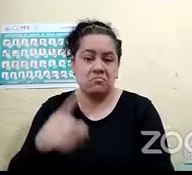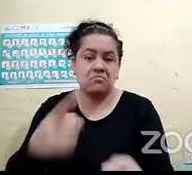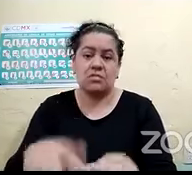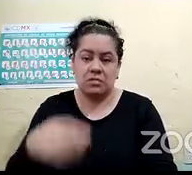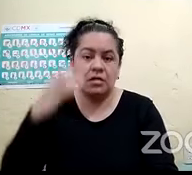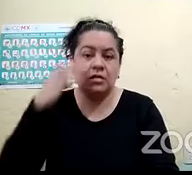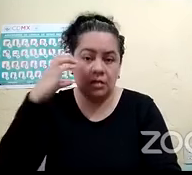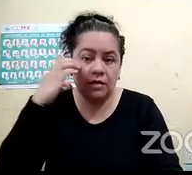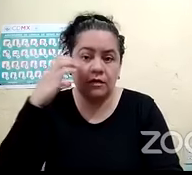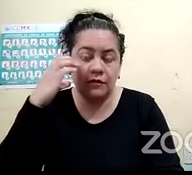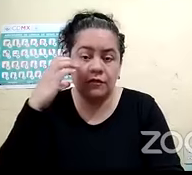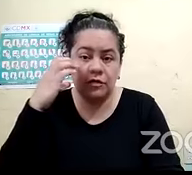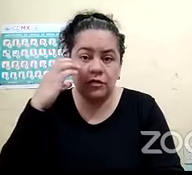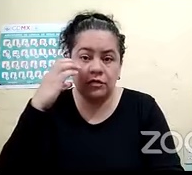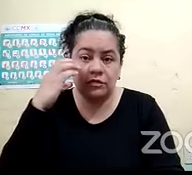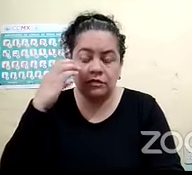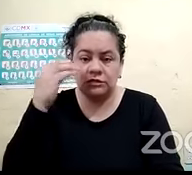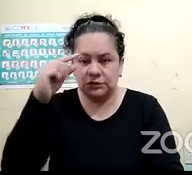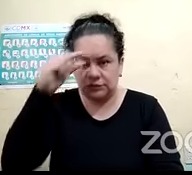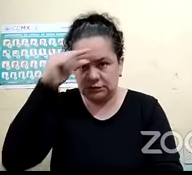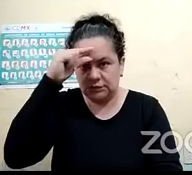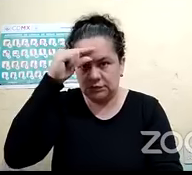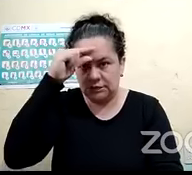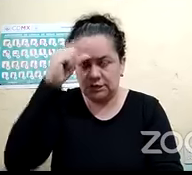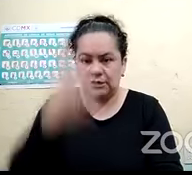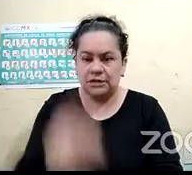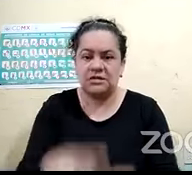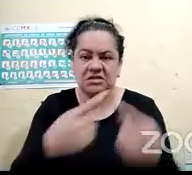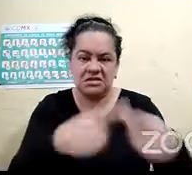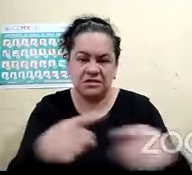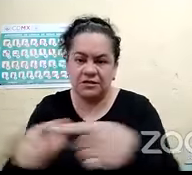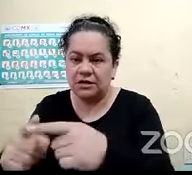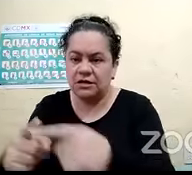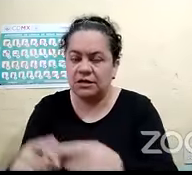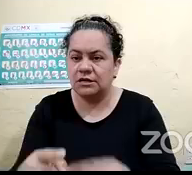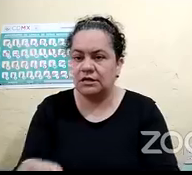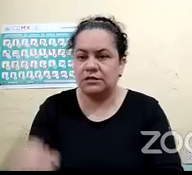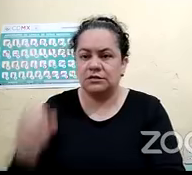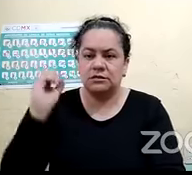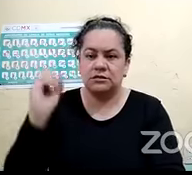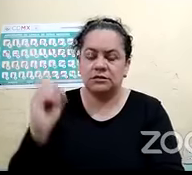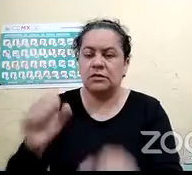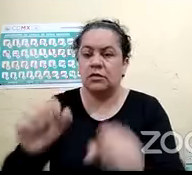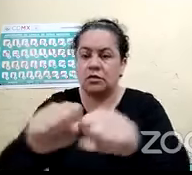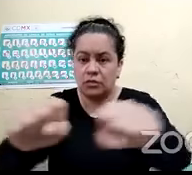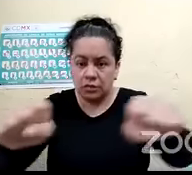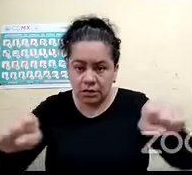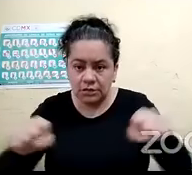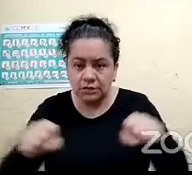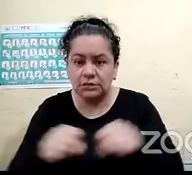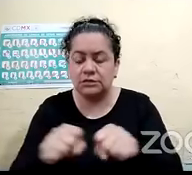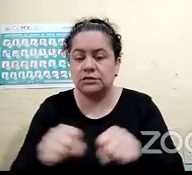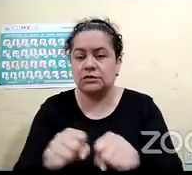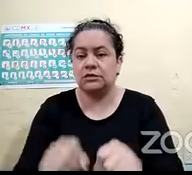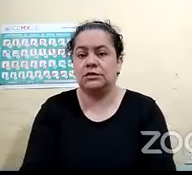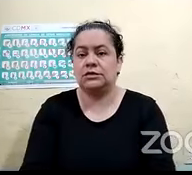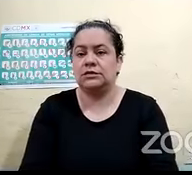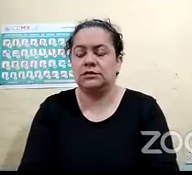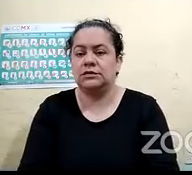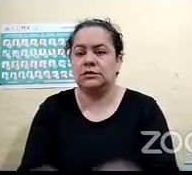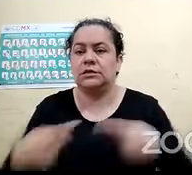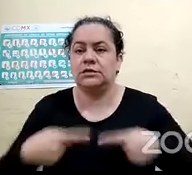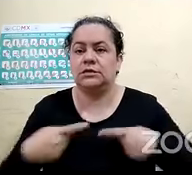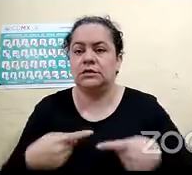personas con discapacidad visual en diferentes organizaciones civiles de personas con problemas visuales en diversos estados de la República